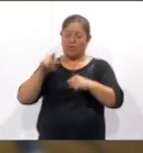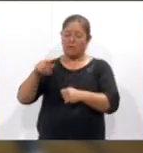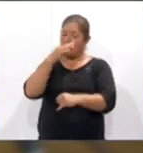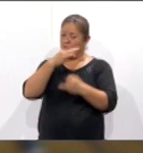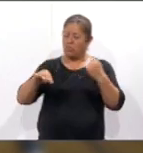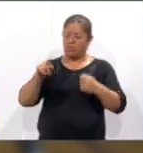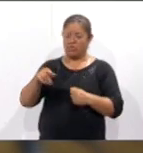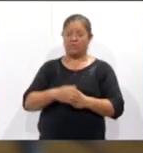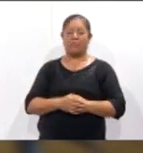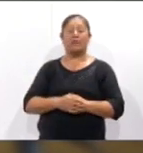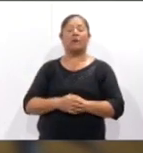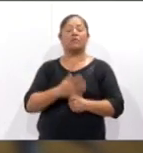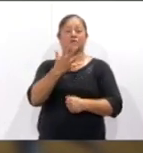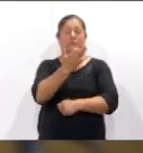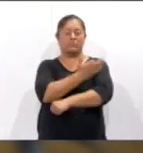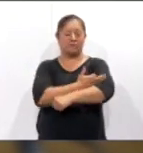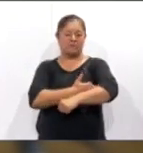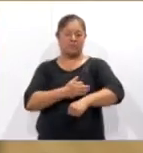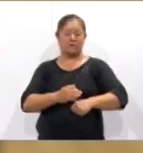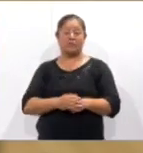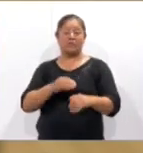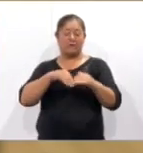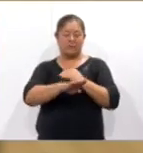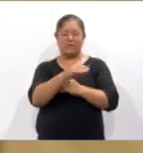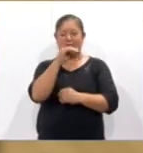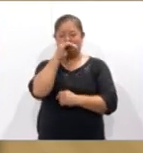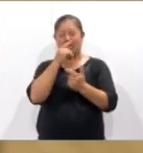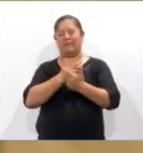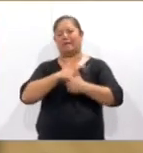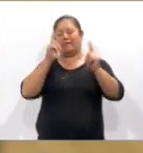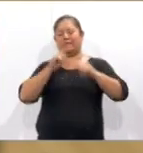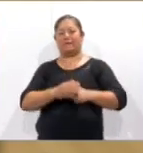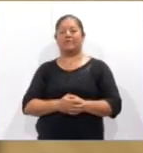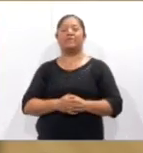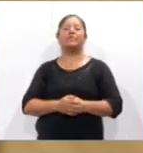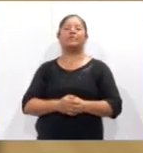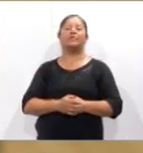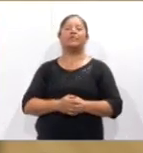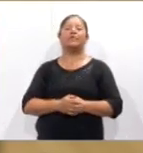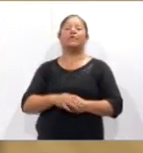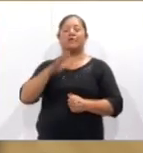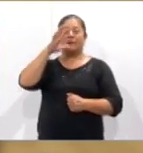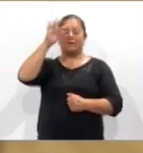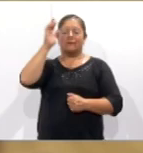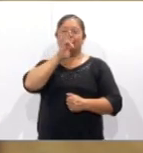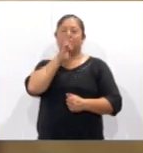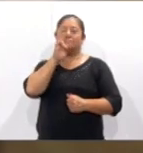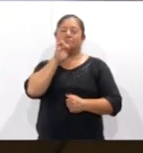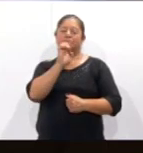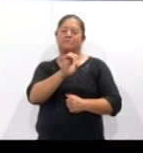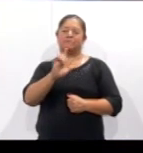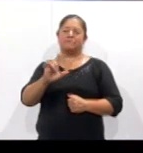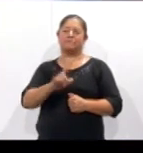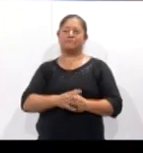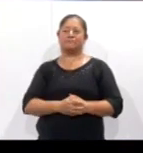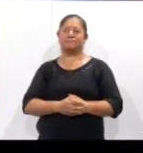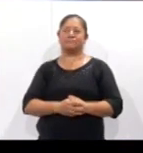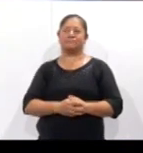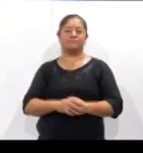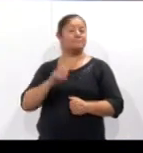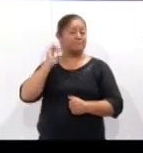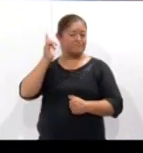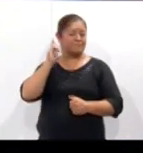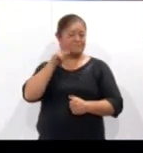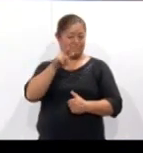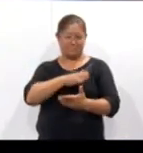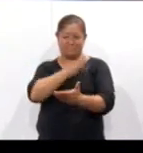La cita es a las 17 horas y la entrada es libre. Para Coracid Noticias, Edith López. Ojalá que pueda